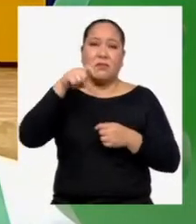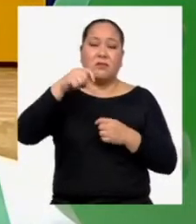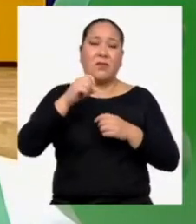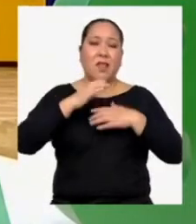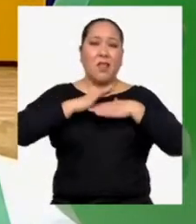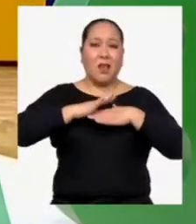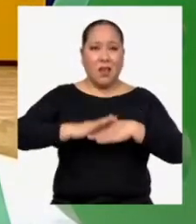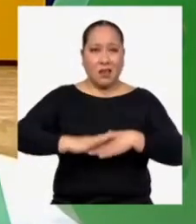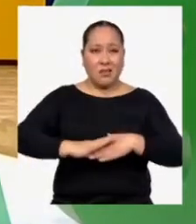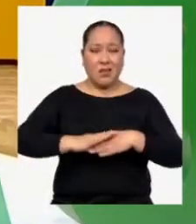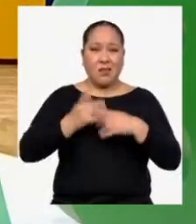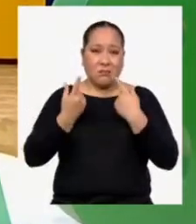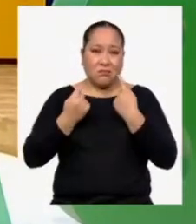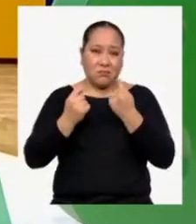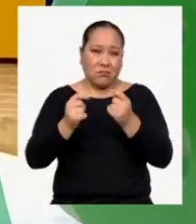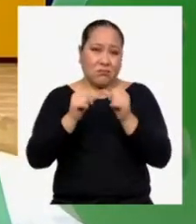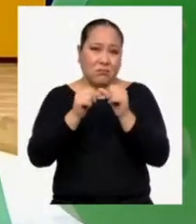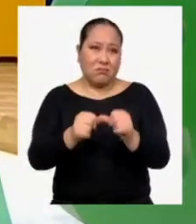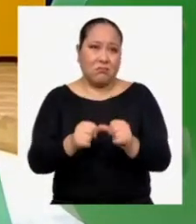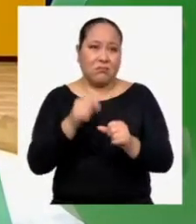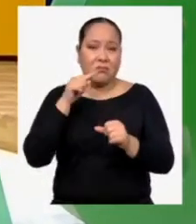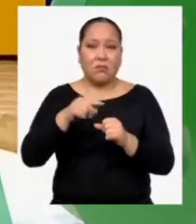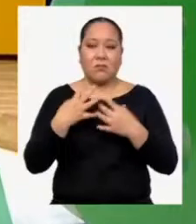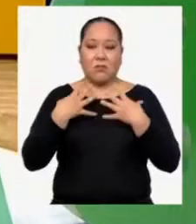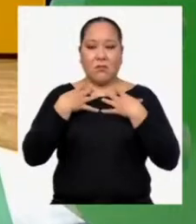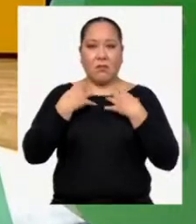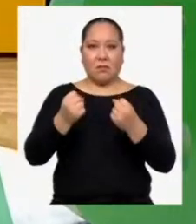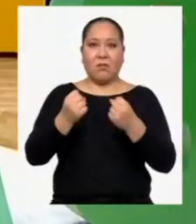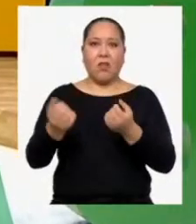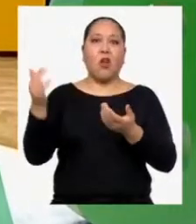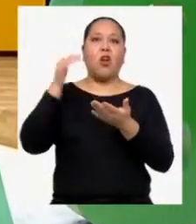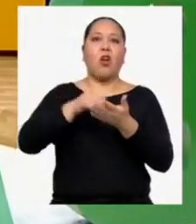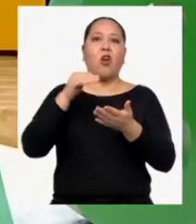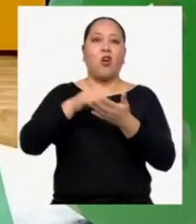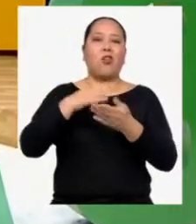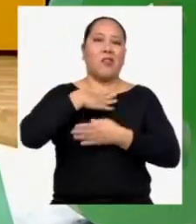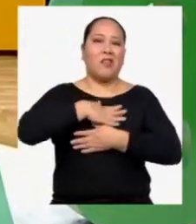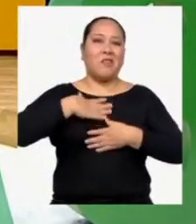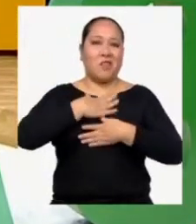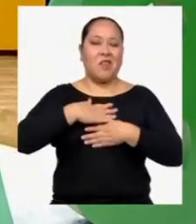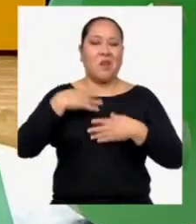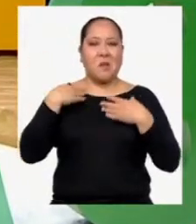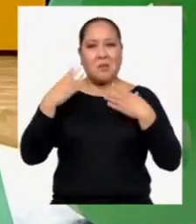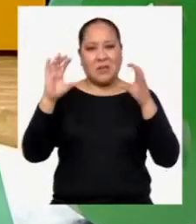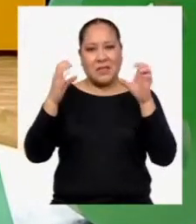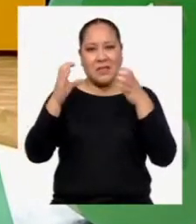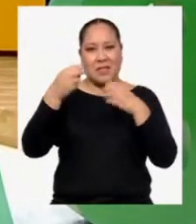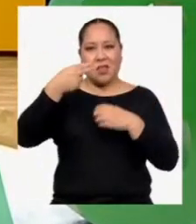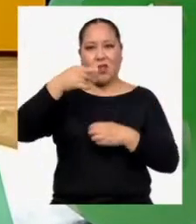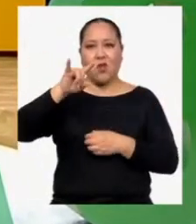y mantener el ánimo arriba. Así me recuperaré y podré volver a disfrutar mis clases de guayno.